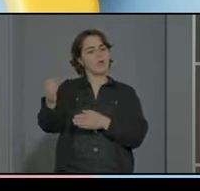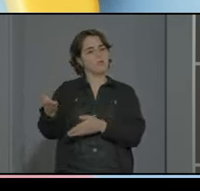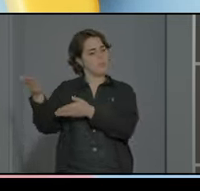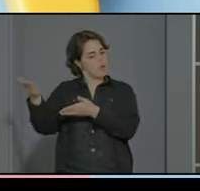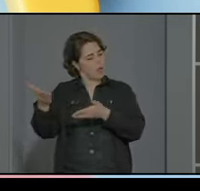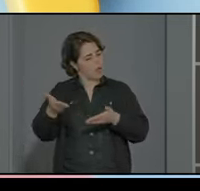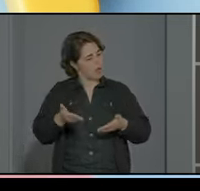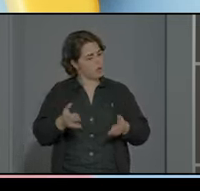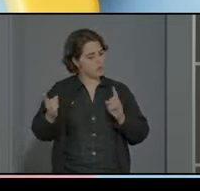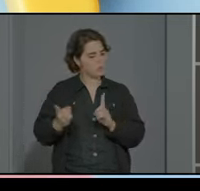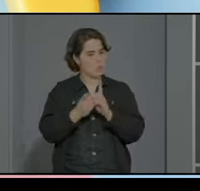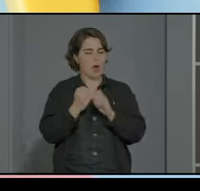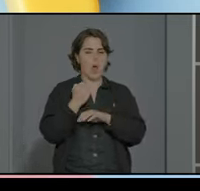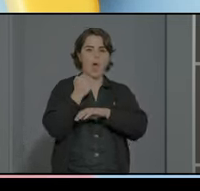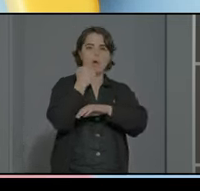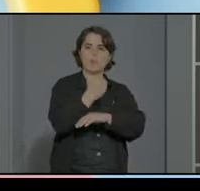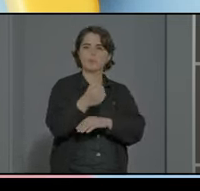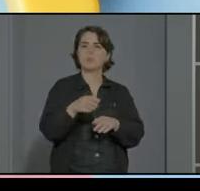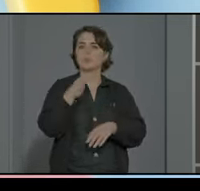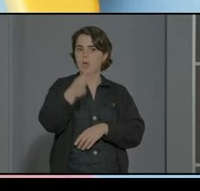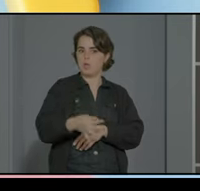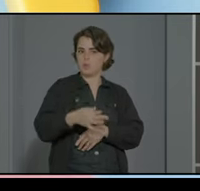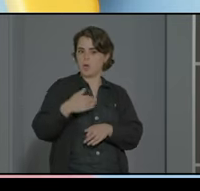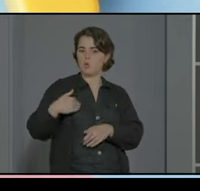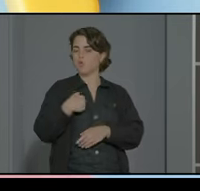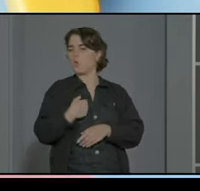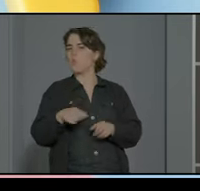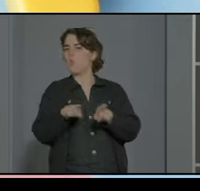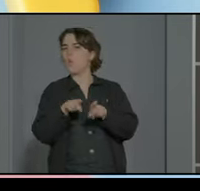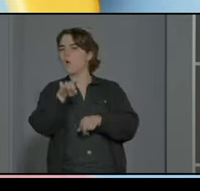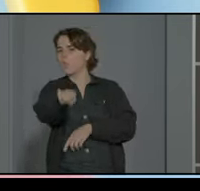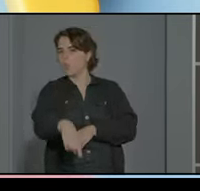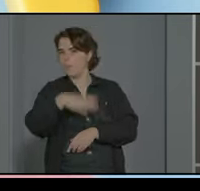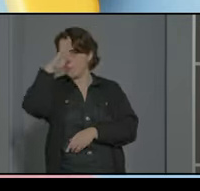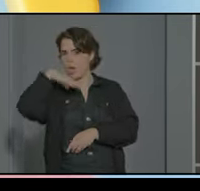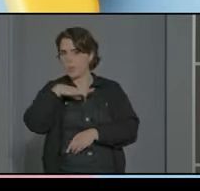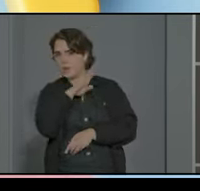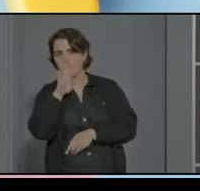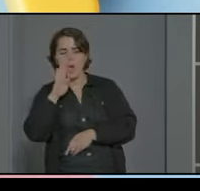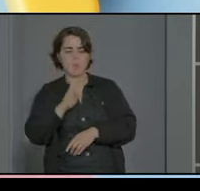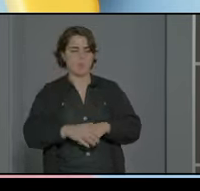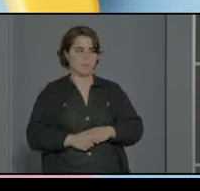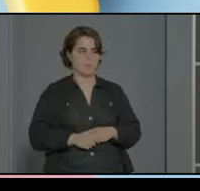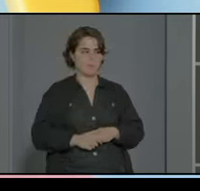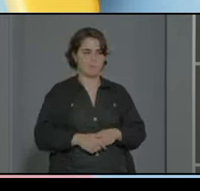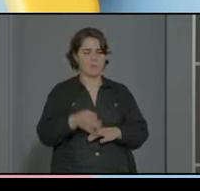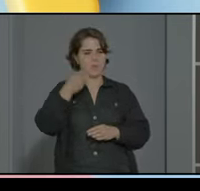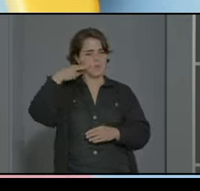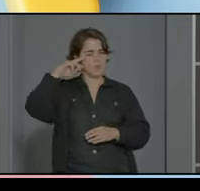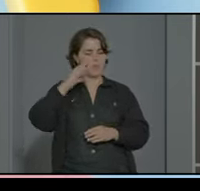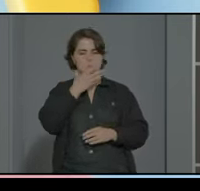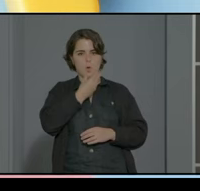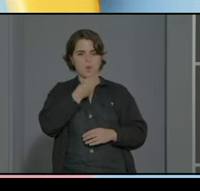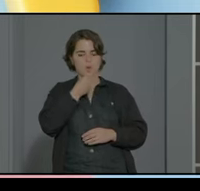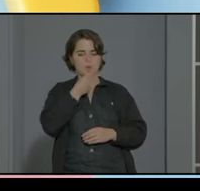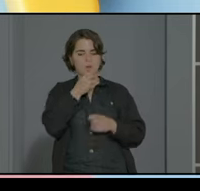y además que encima es padre o madre como tú la experiencia es muy bonita lo viven muy positivamente